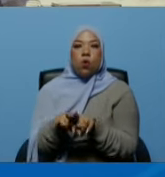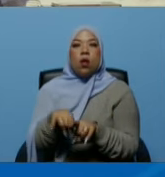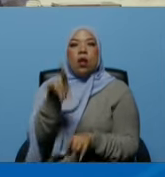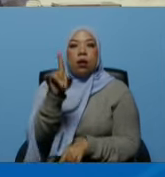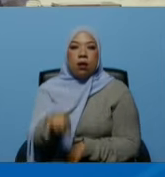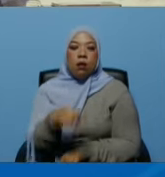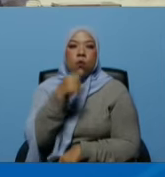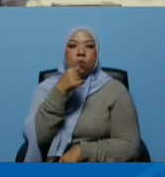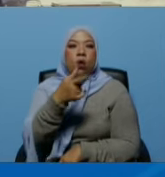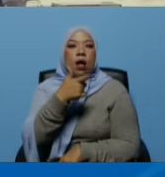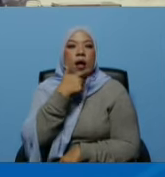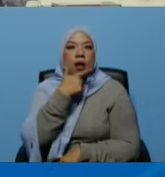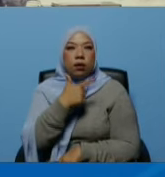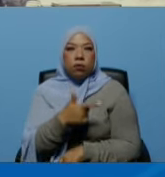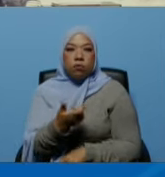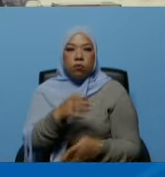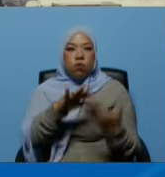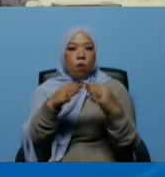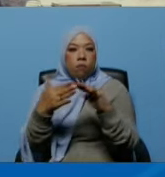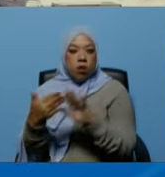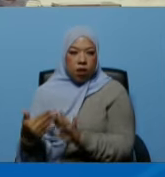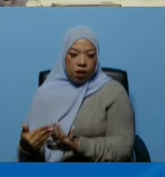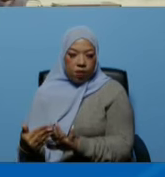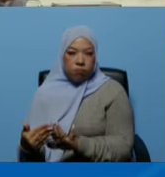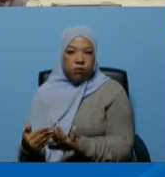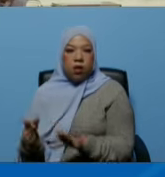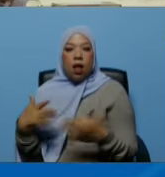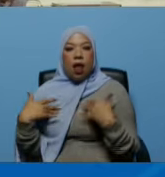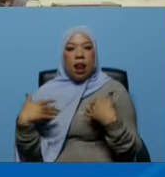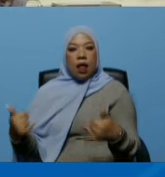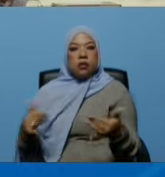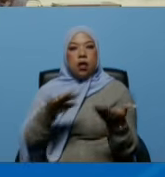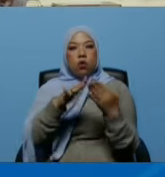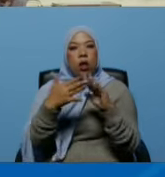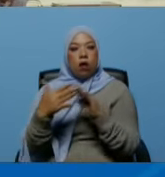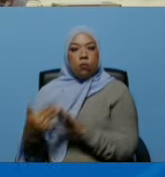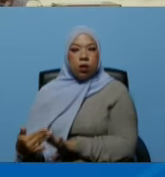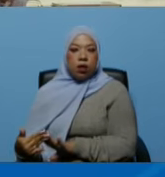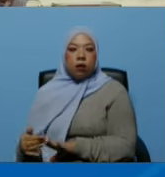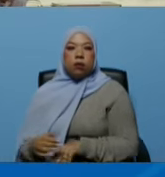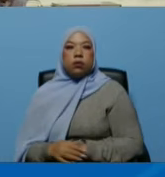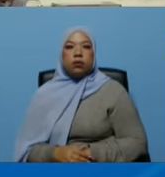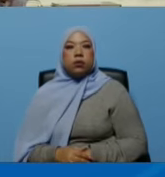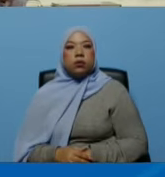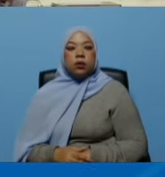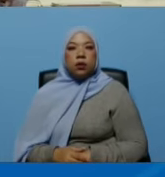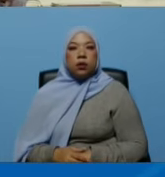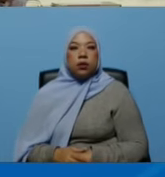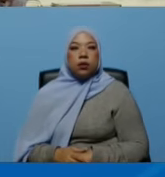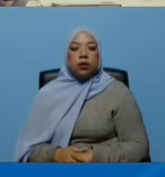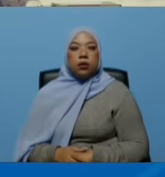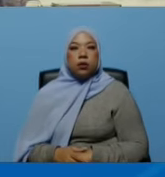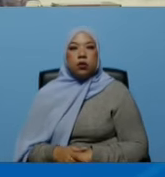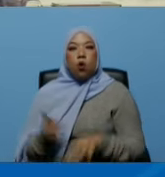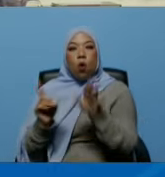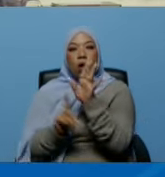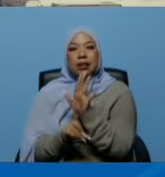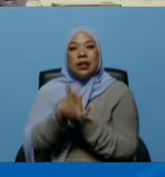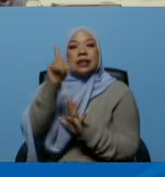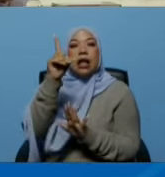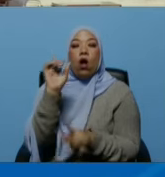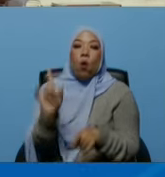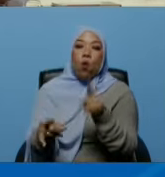de la comunidad la salud comunitaria lo cual es un desarrollo